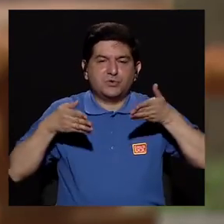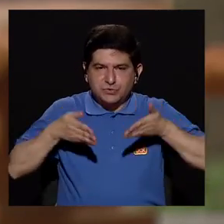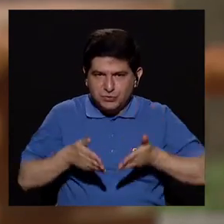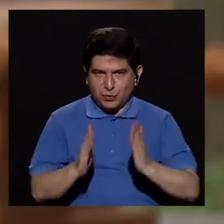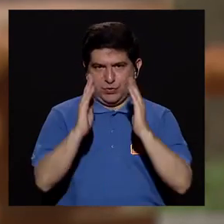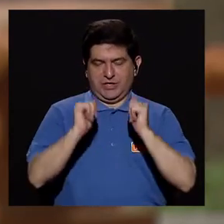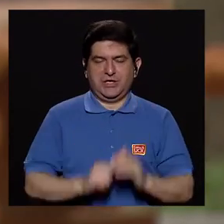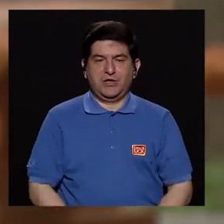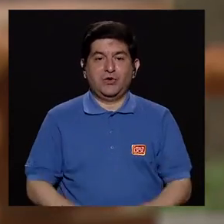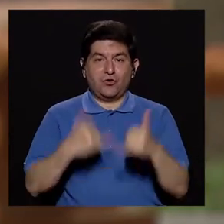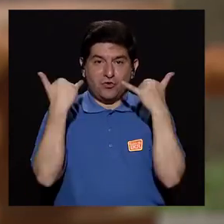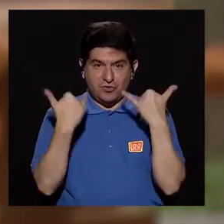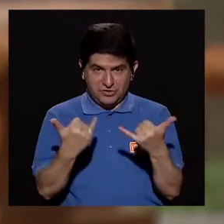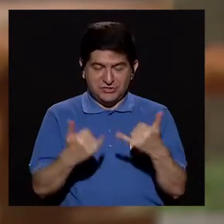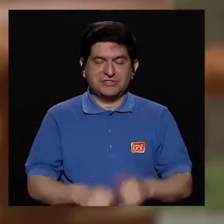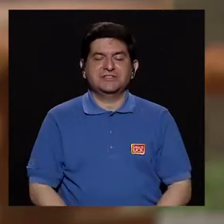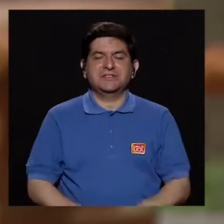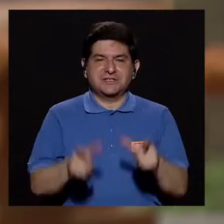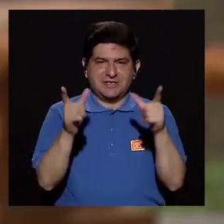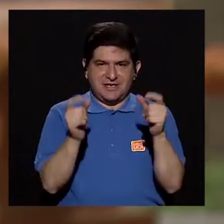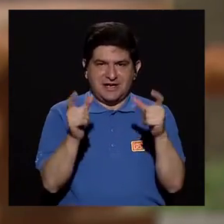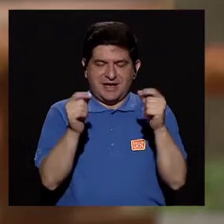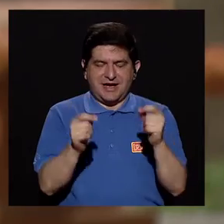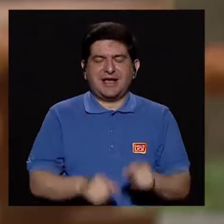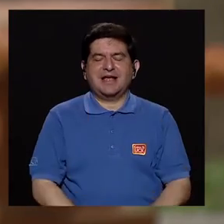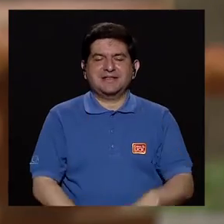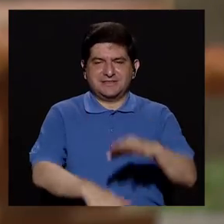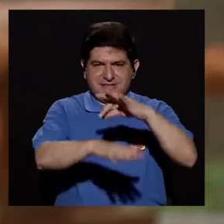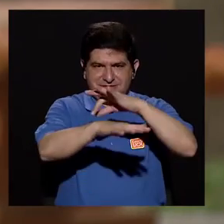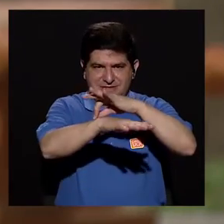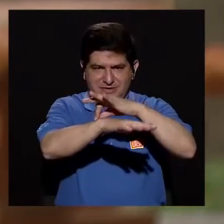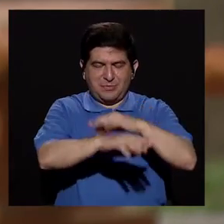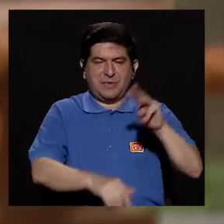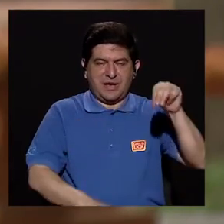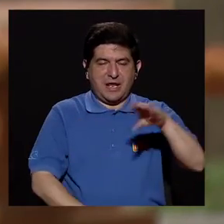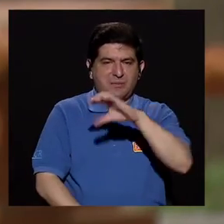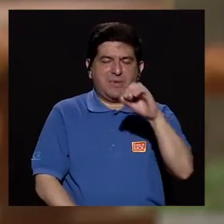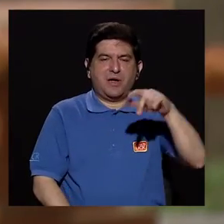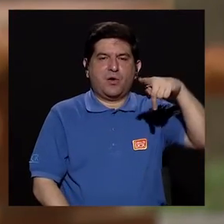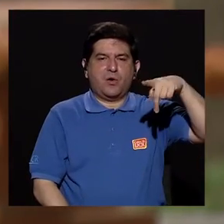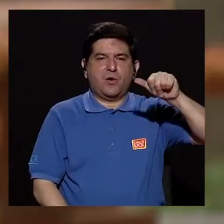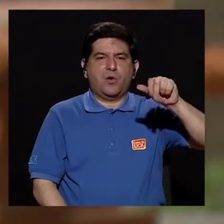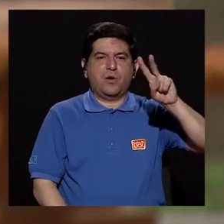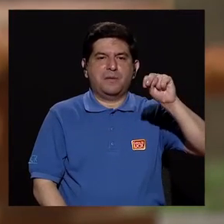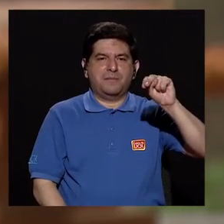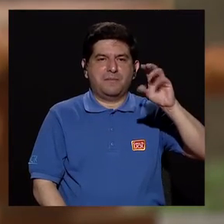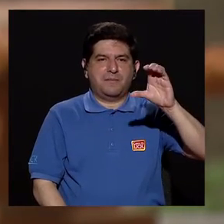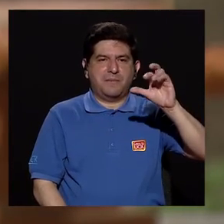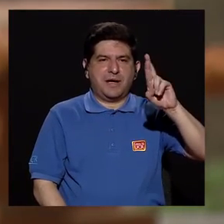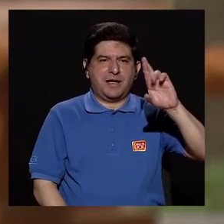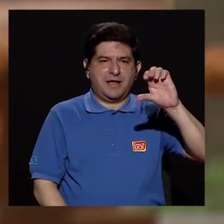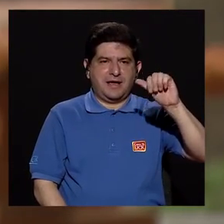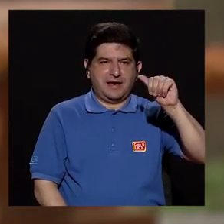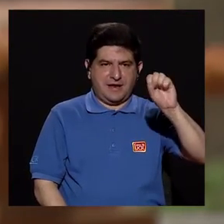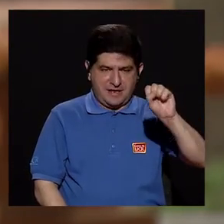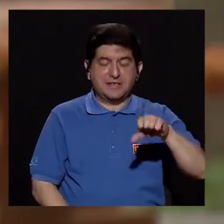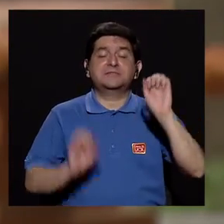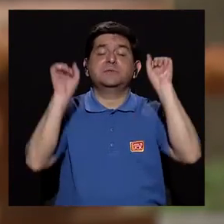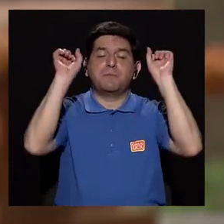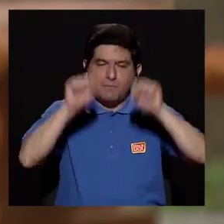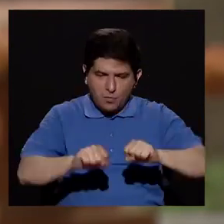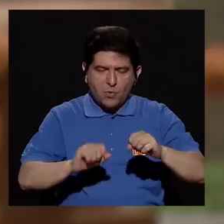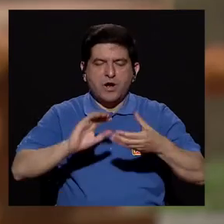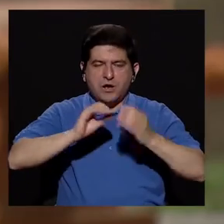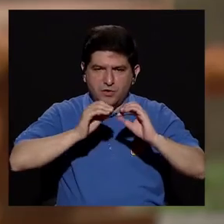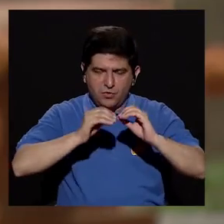un hijo que ha tenido melanoma o cáncer de páncreas, sí puede tener un riesgo aumentado con respecto a la